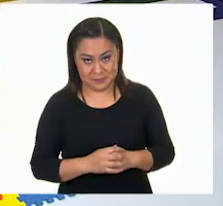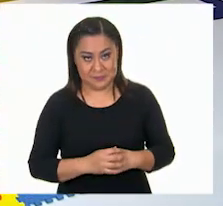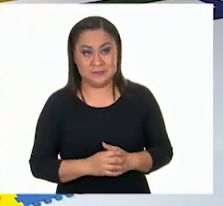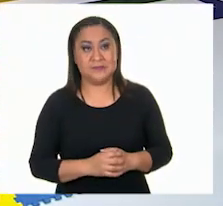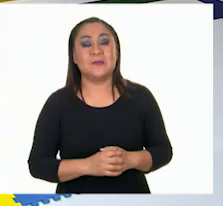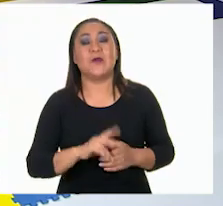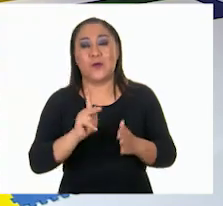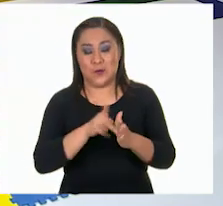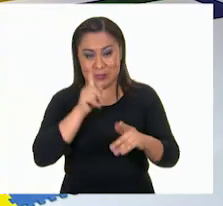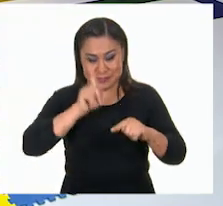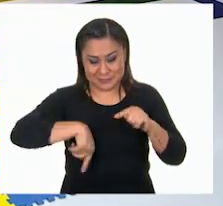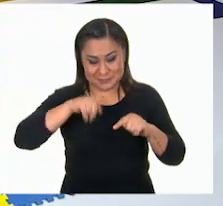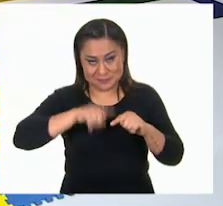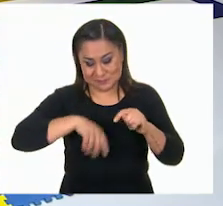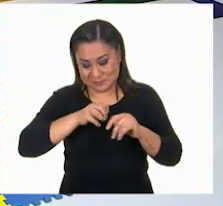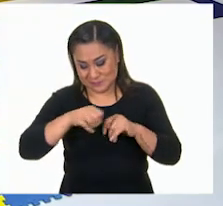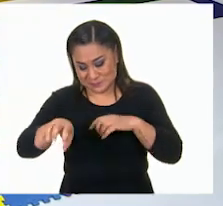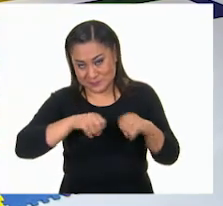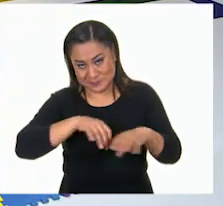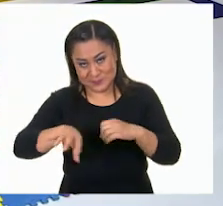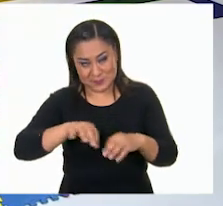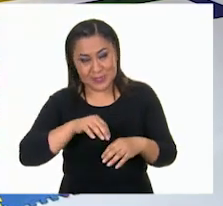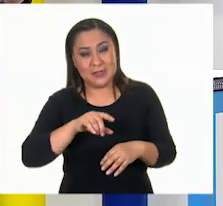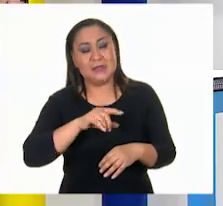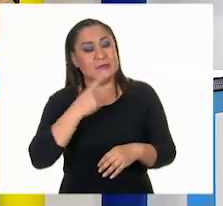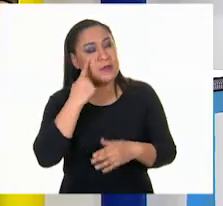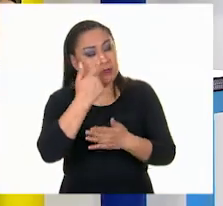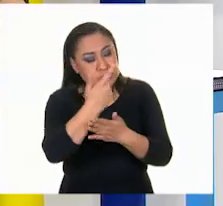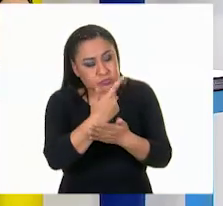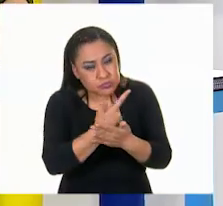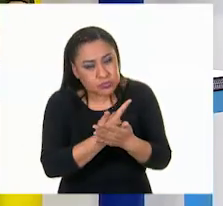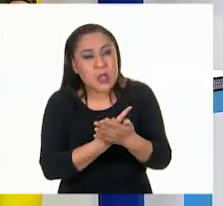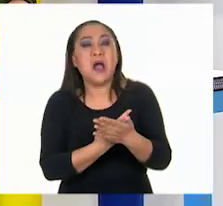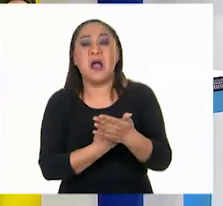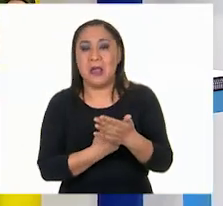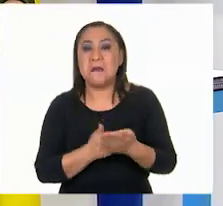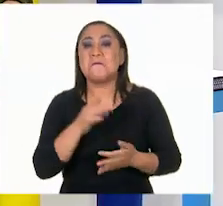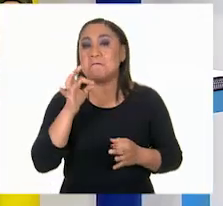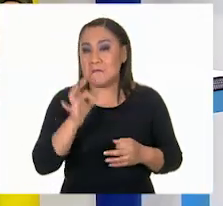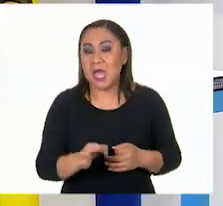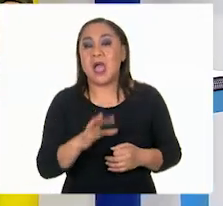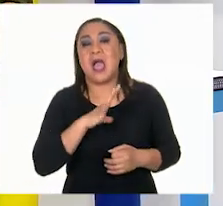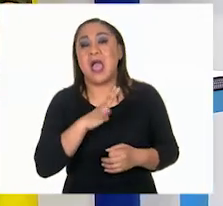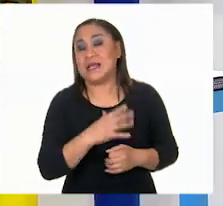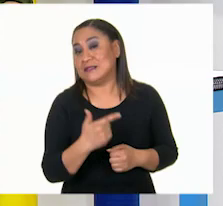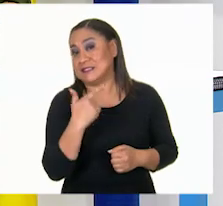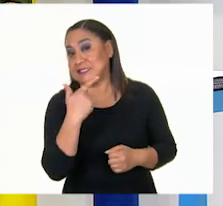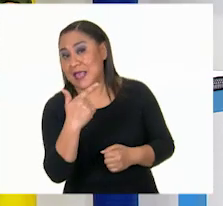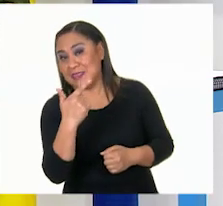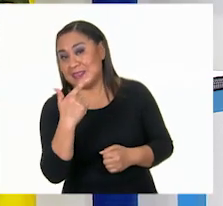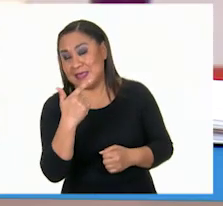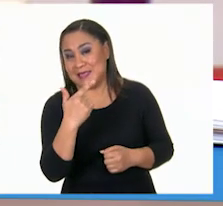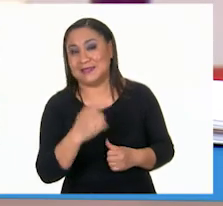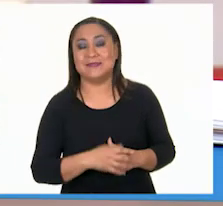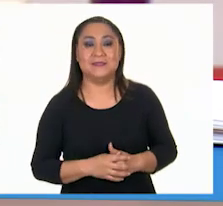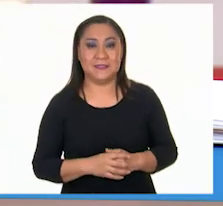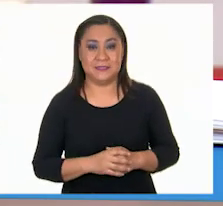destruirla, Eric, para que las contemos y vean las niñas y los niños que realmente son siete. Muy bien.